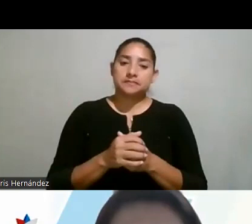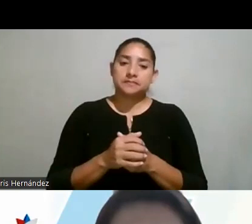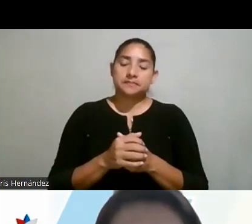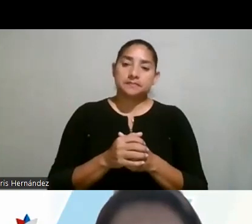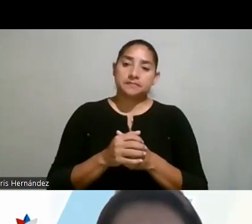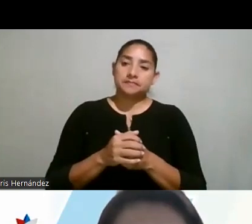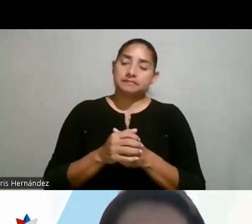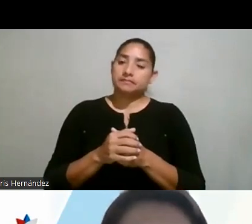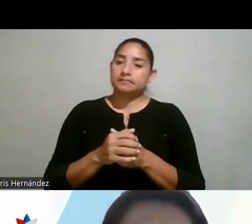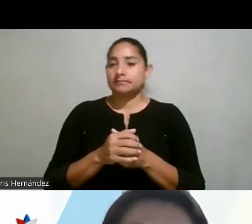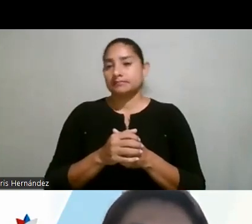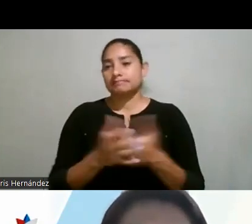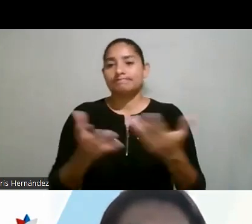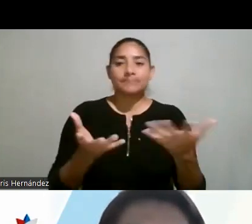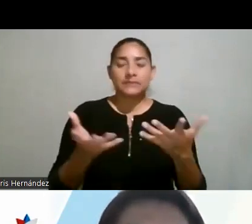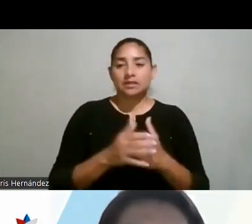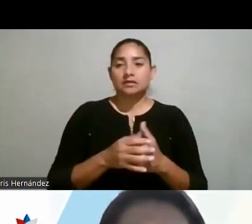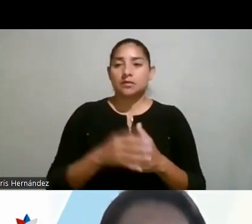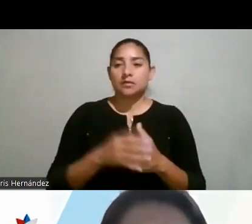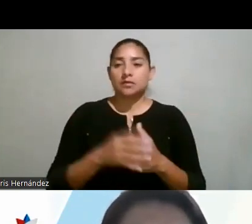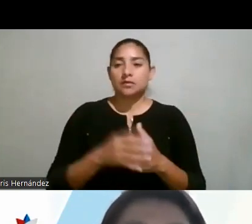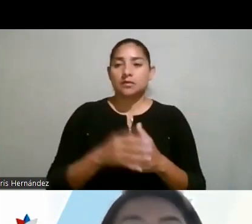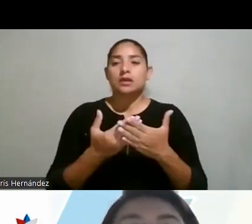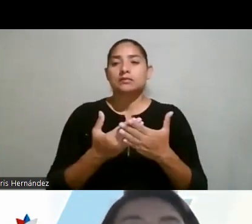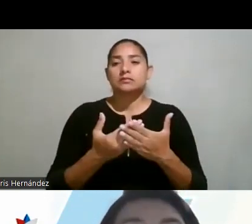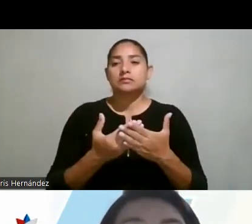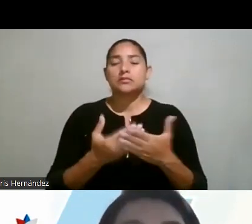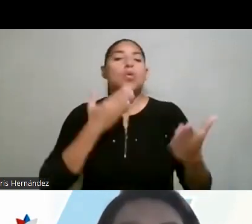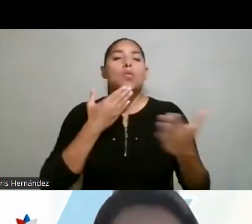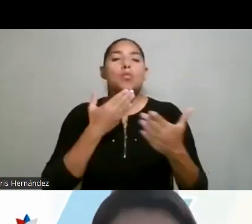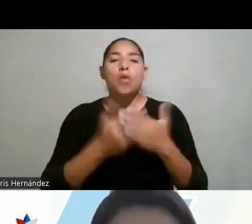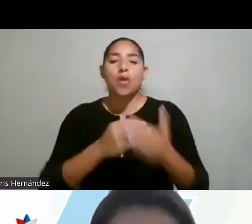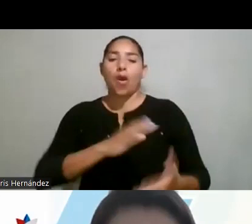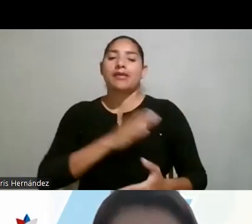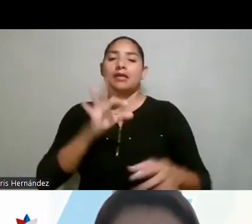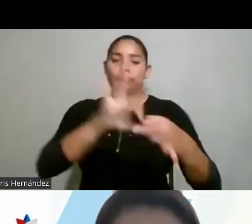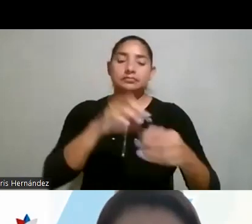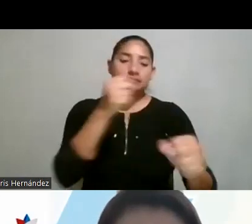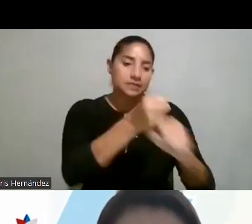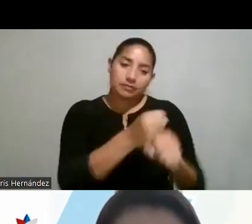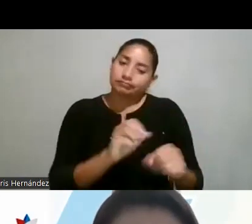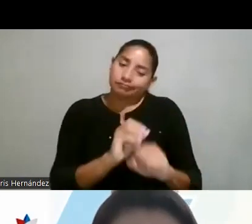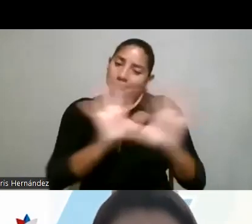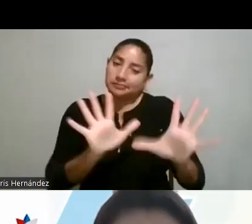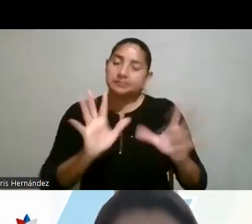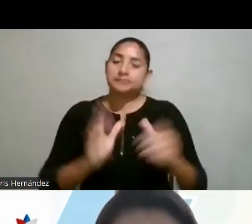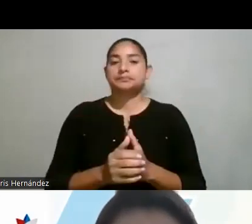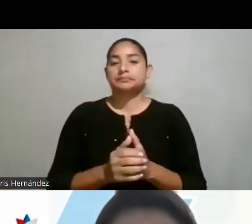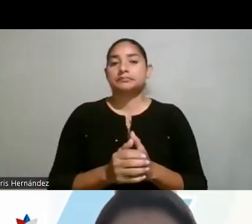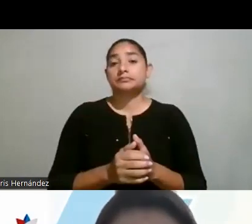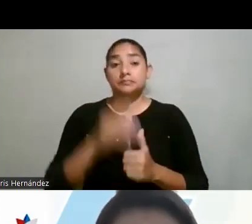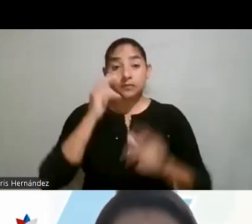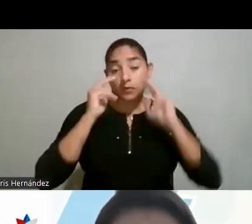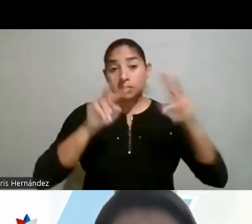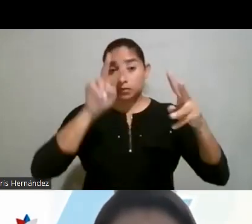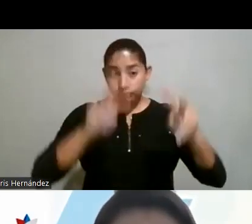buena, podríamos decir que son empleos de buena calidad, ¿verdad? Por supuesto. Como ustedes ven,